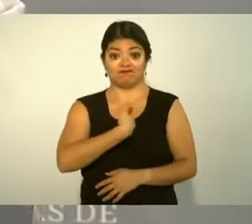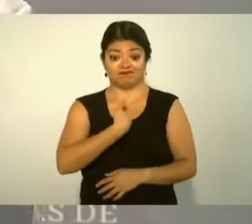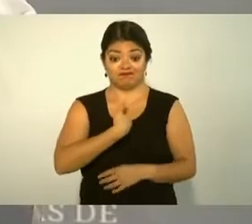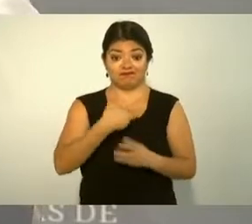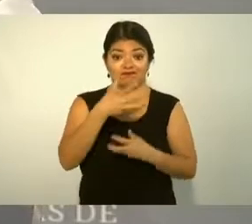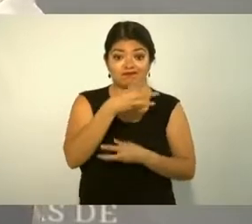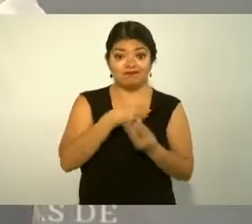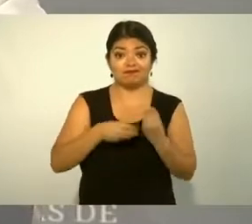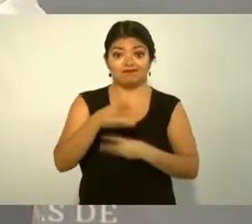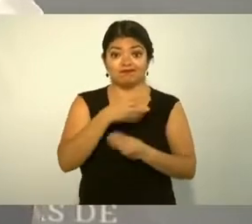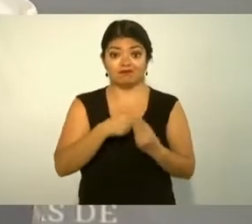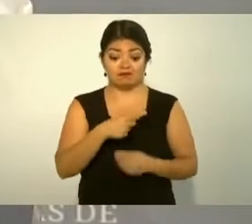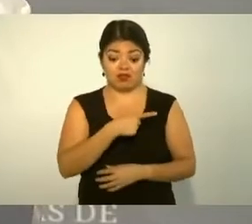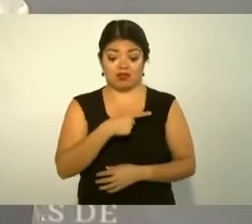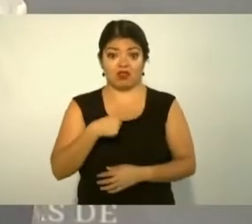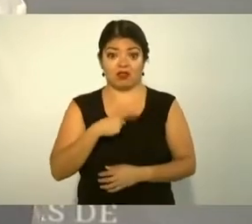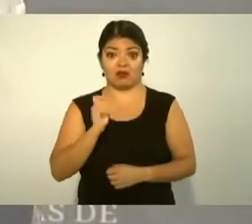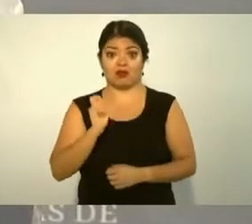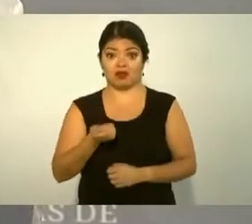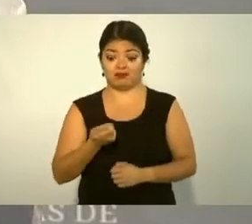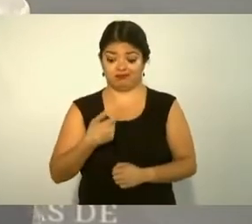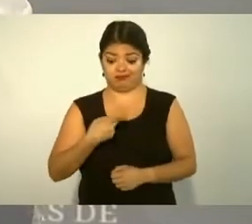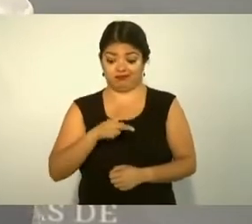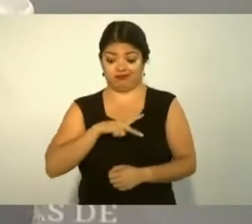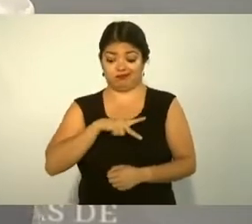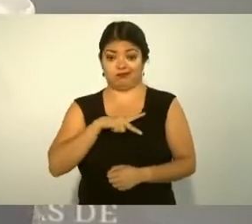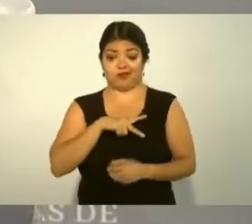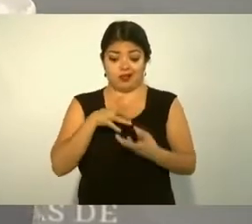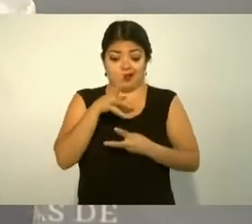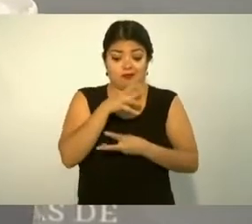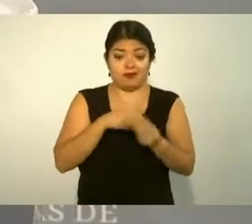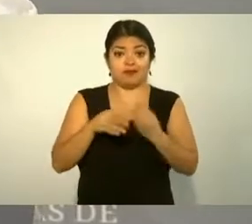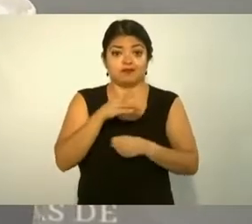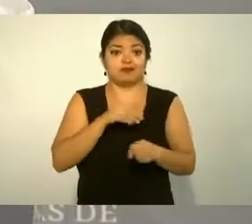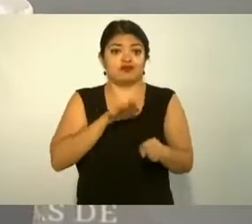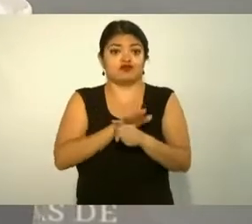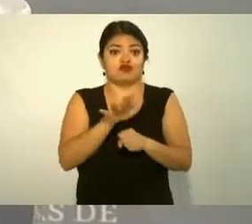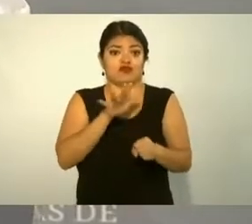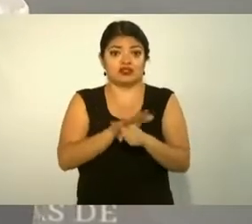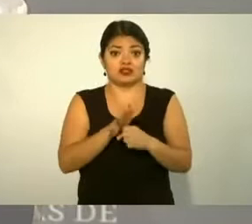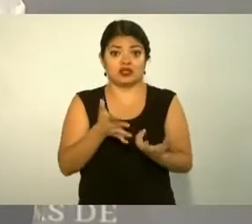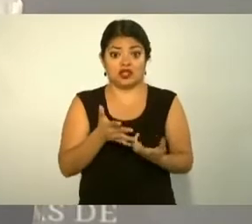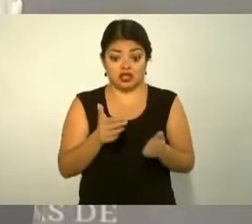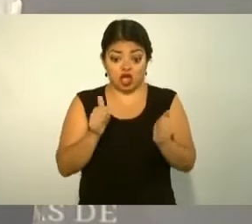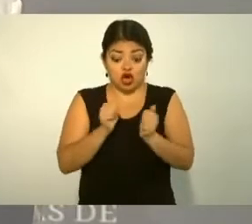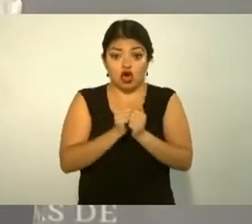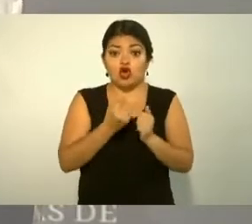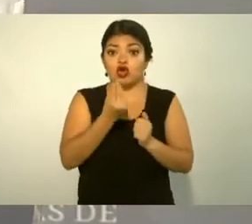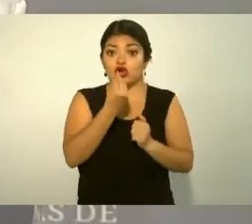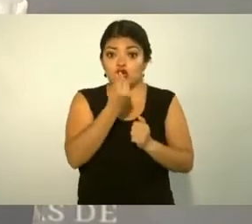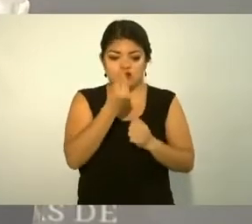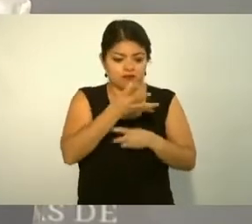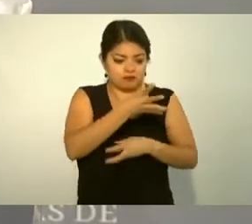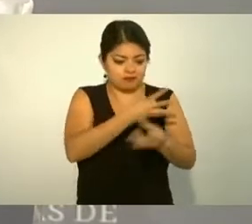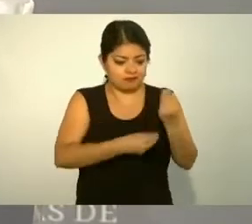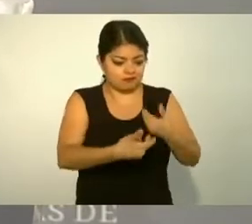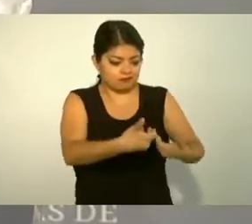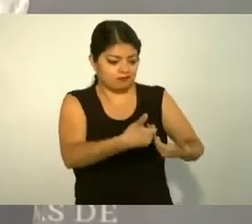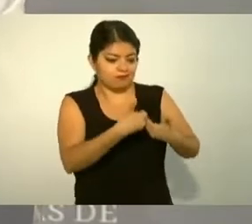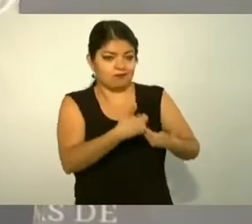independientes autosuficientes en alimentos y en